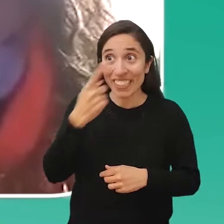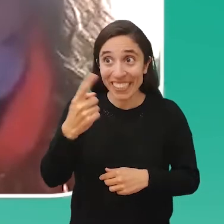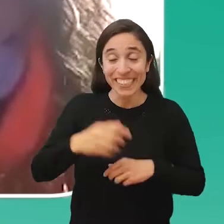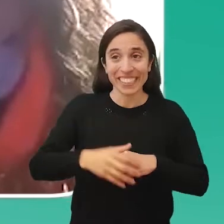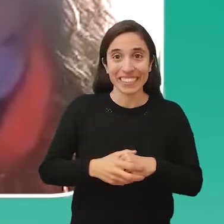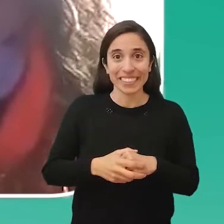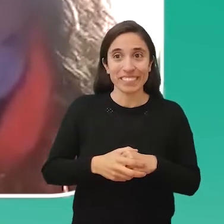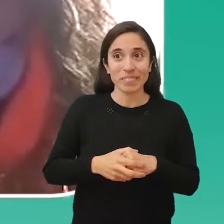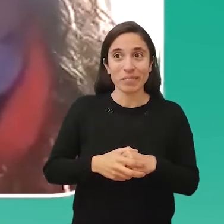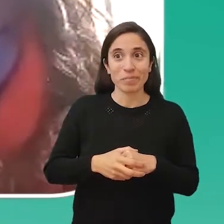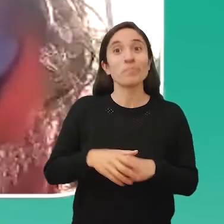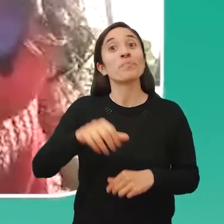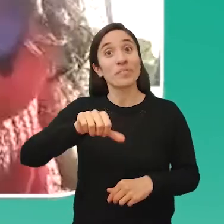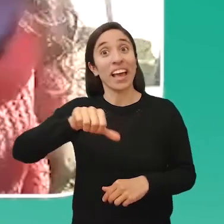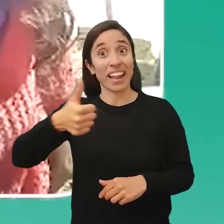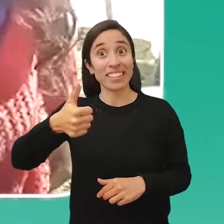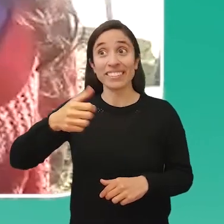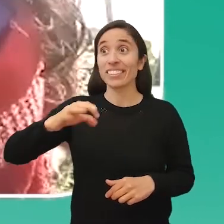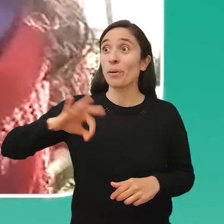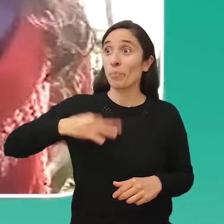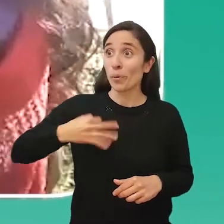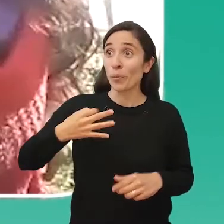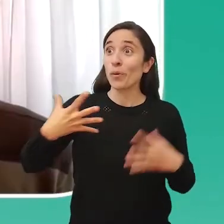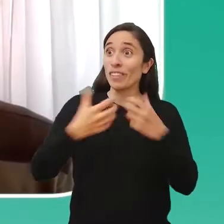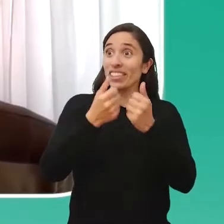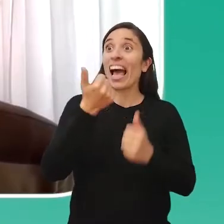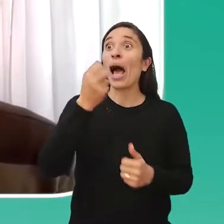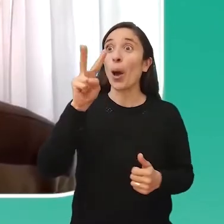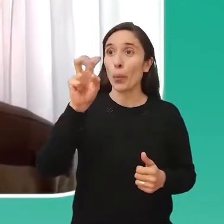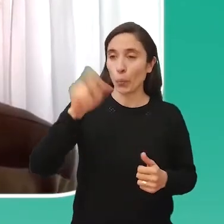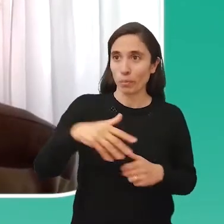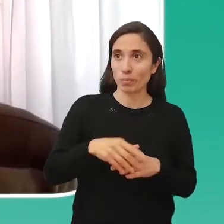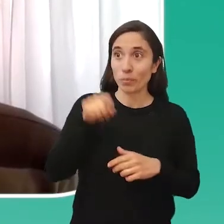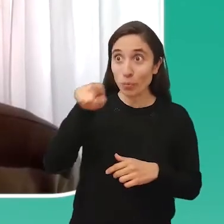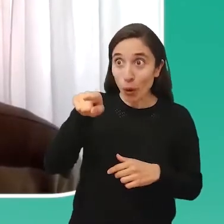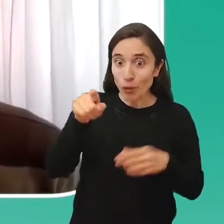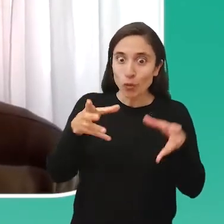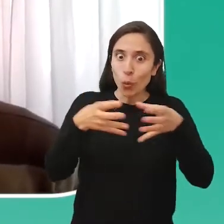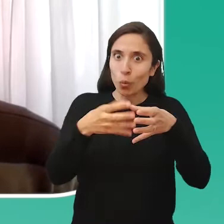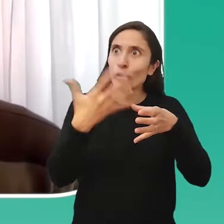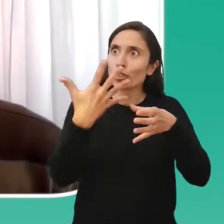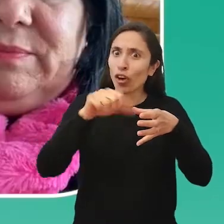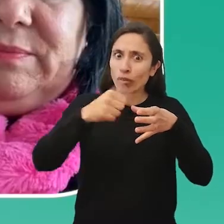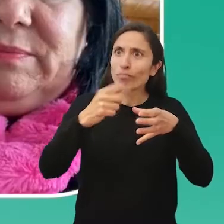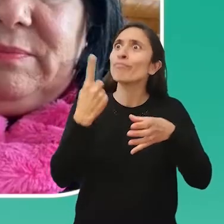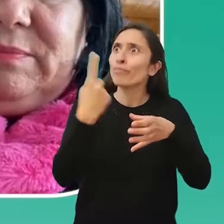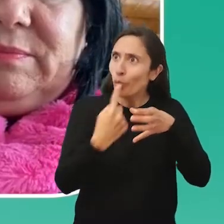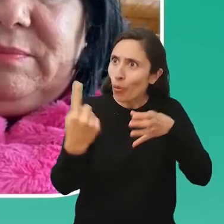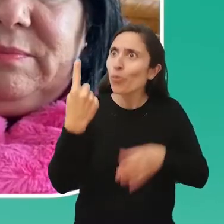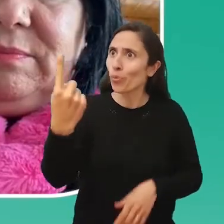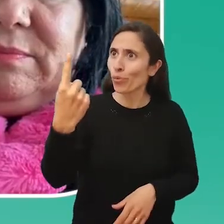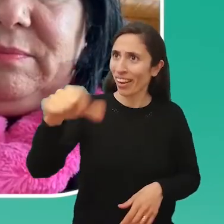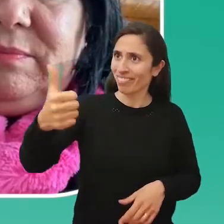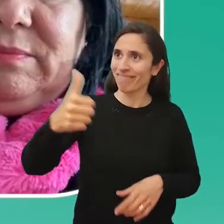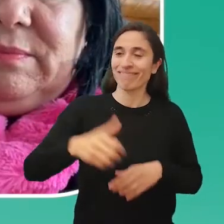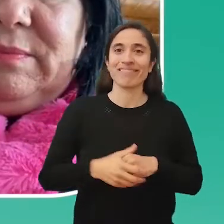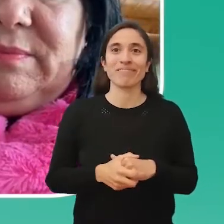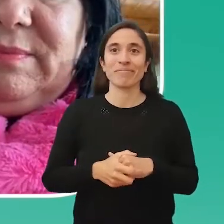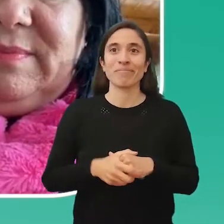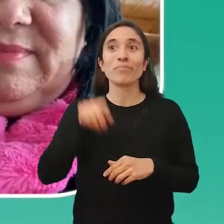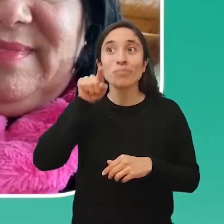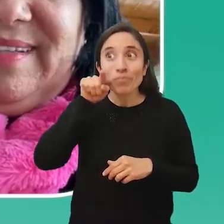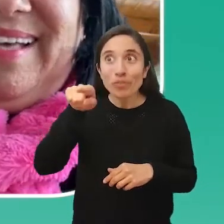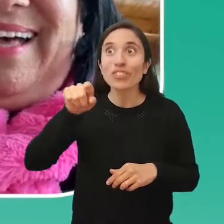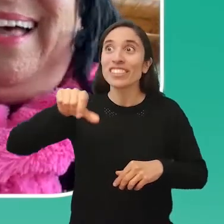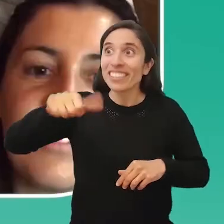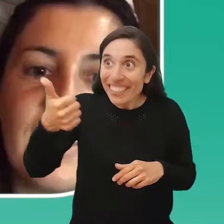ganadoras de este premio 2021. Ganadoras del Premio Fundación Abón. Sos finalmente una de las 5 ganadoras